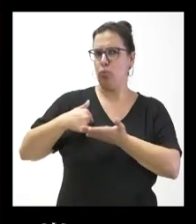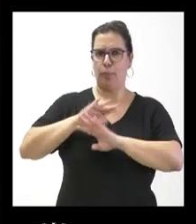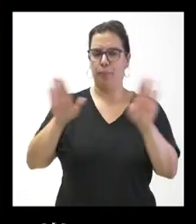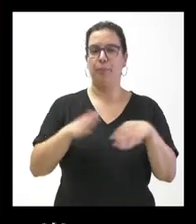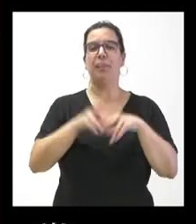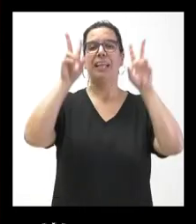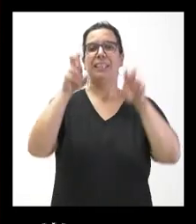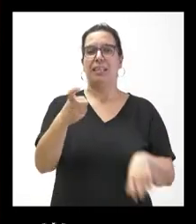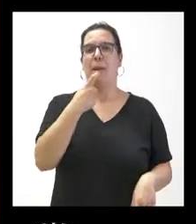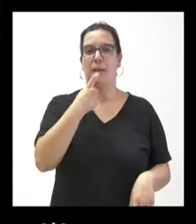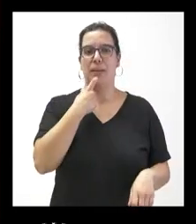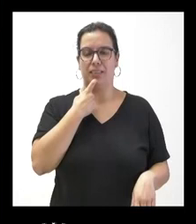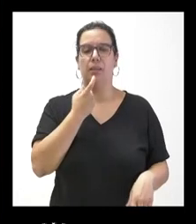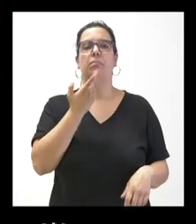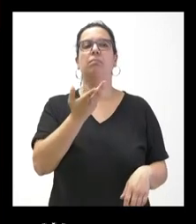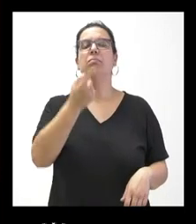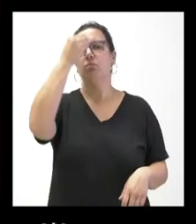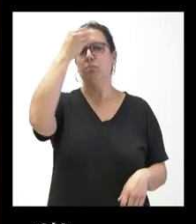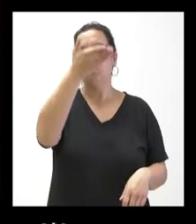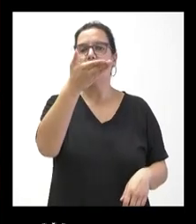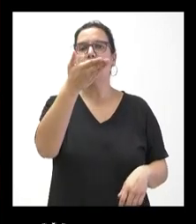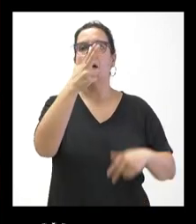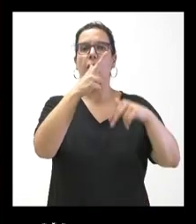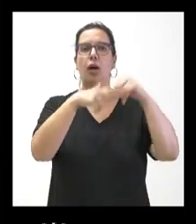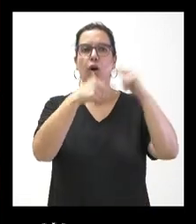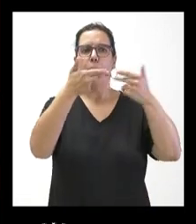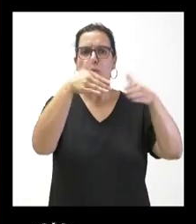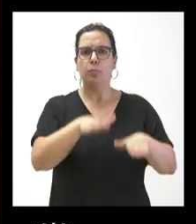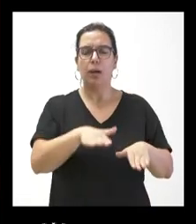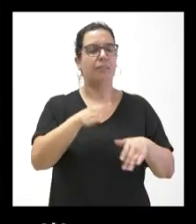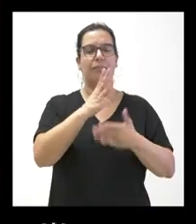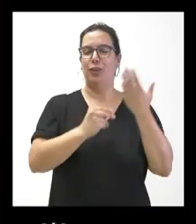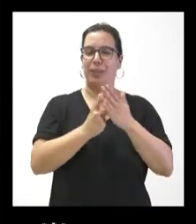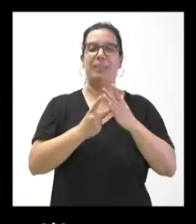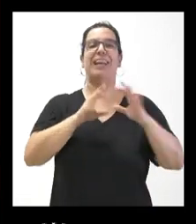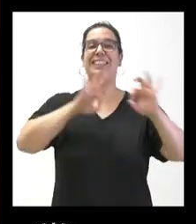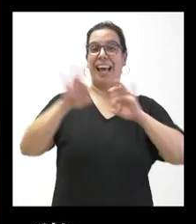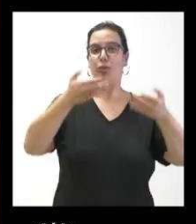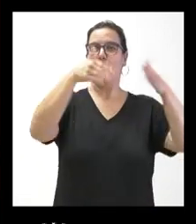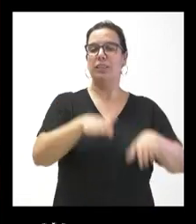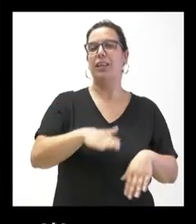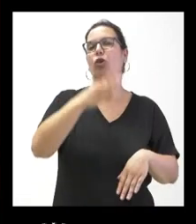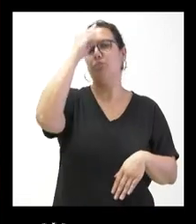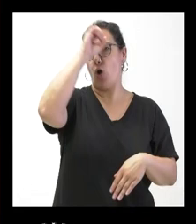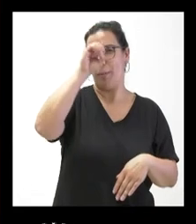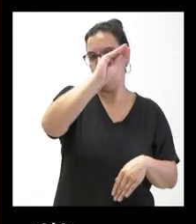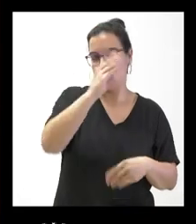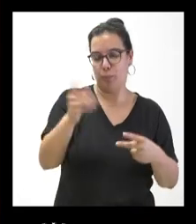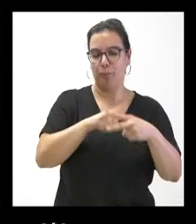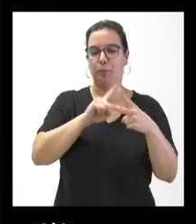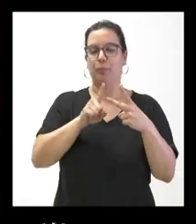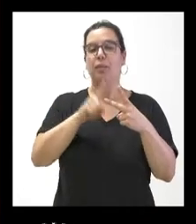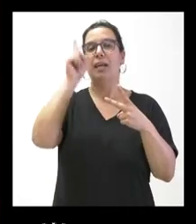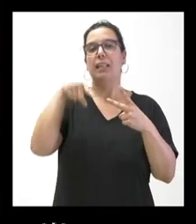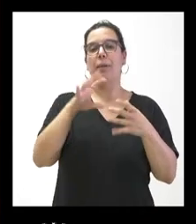Briviesca, ¿qué le parece que se haya suspendido la obra Elmar? Y, si quiere, le formulo otra. La decisión de la